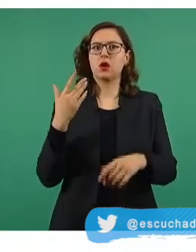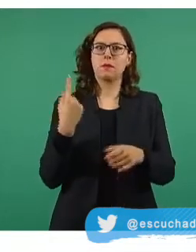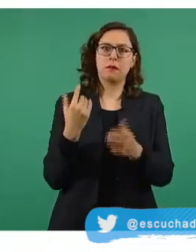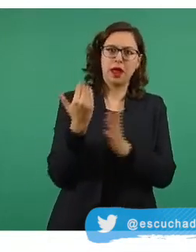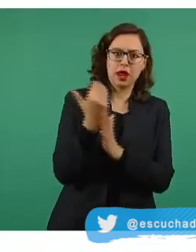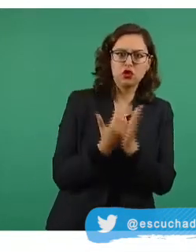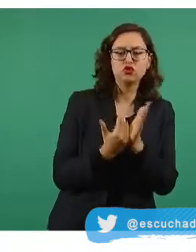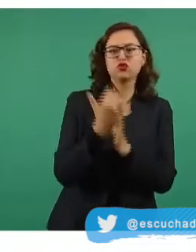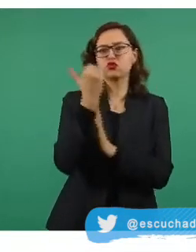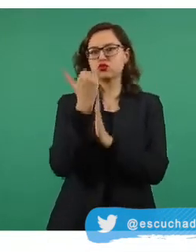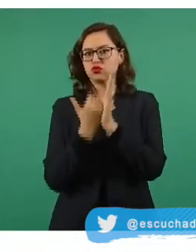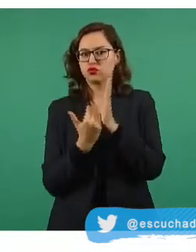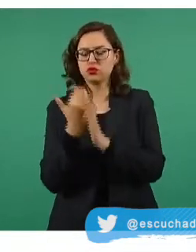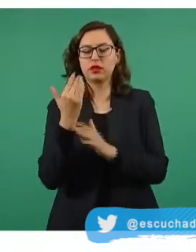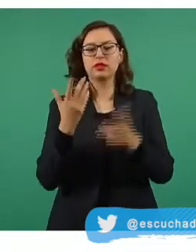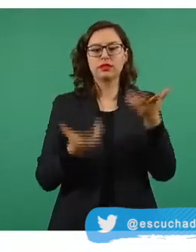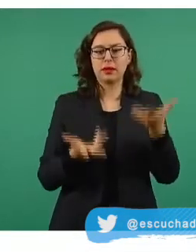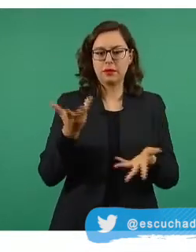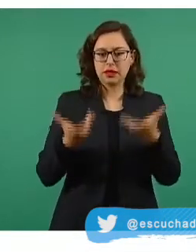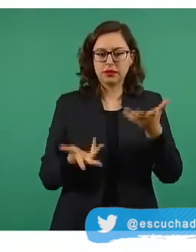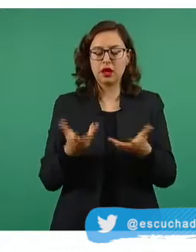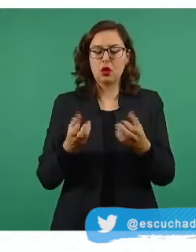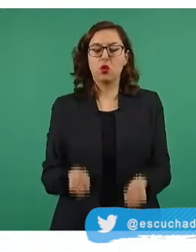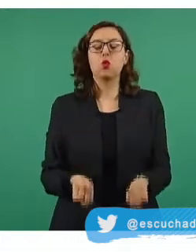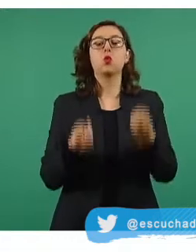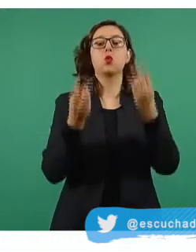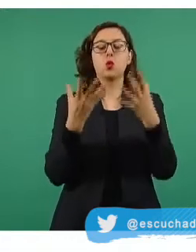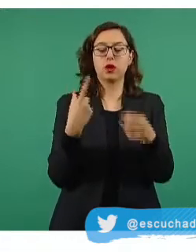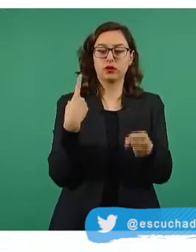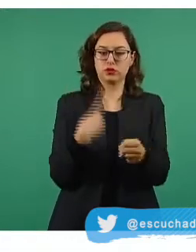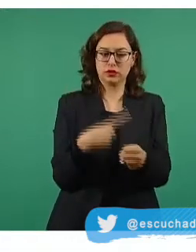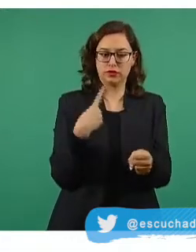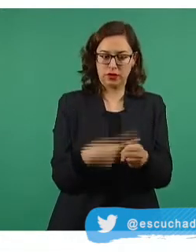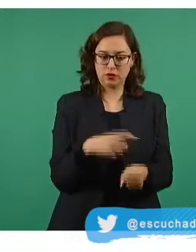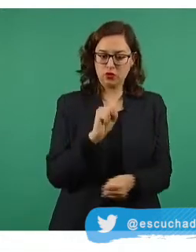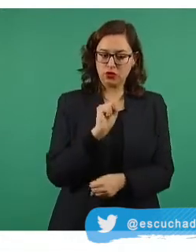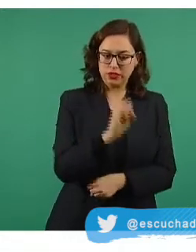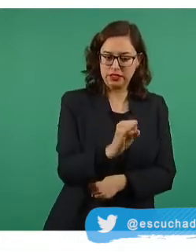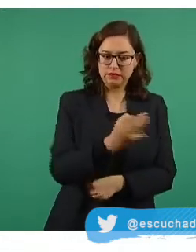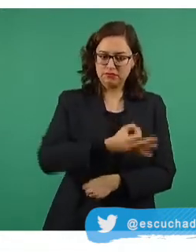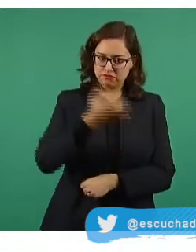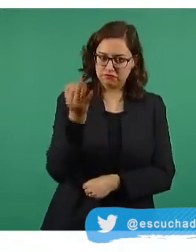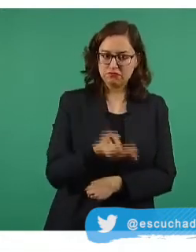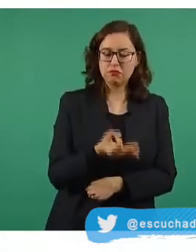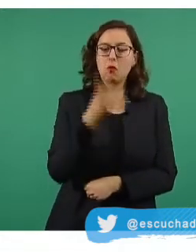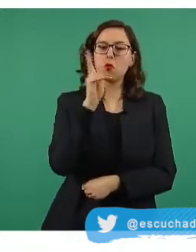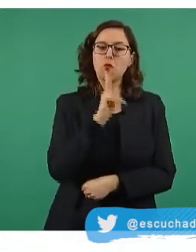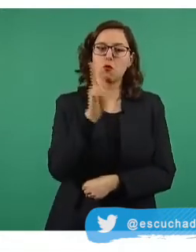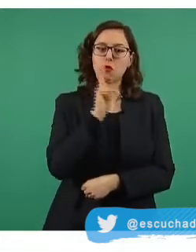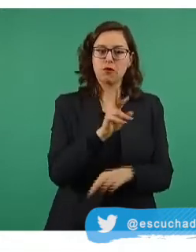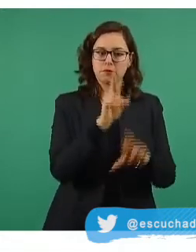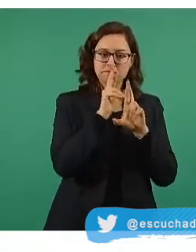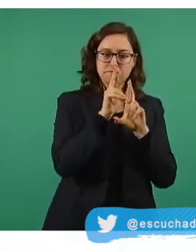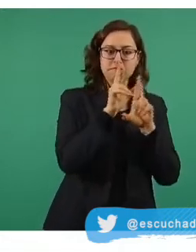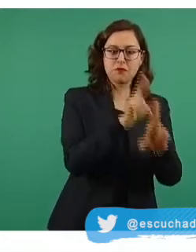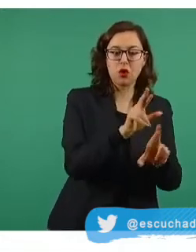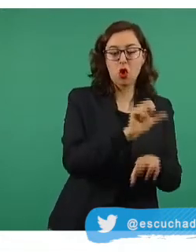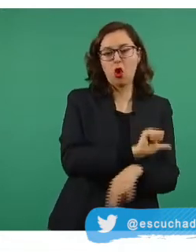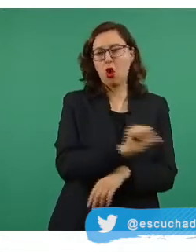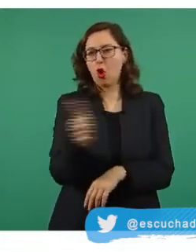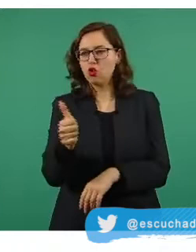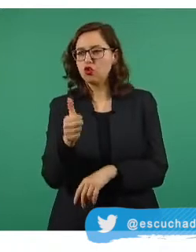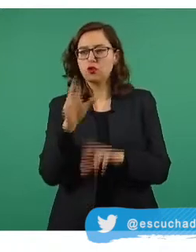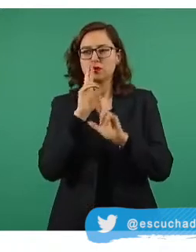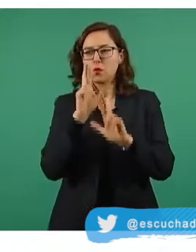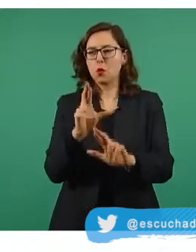es todos los casos que son confirmados más una proporción de los que se detectan por síntomas y aún cuando no tengan un resultado